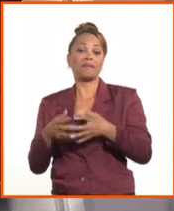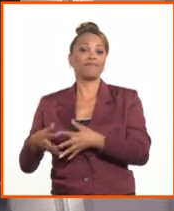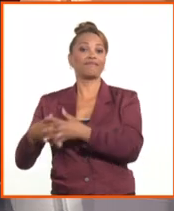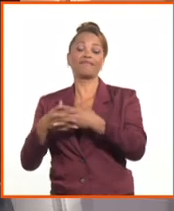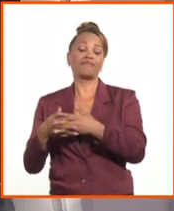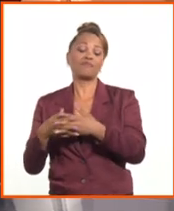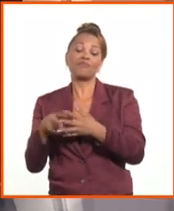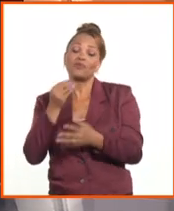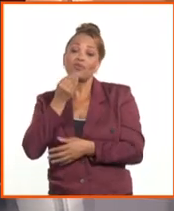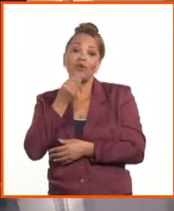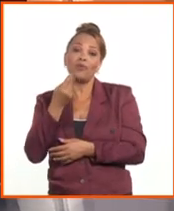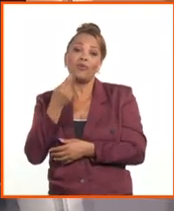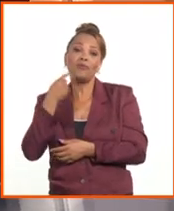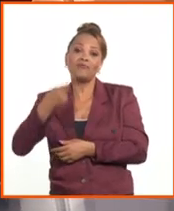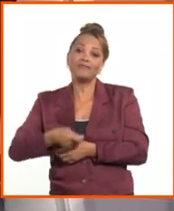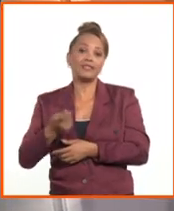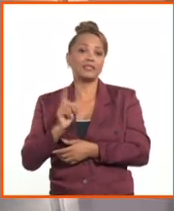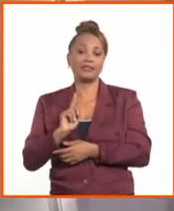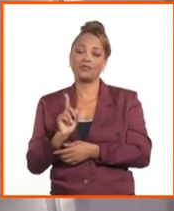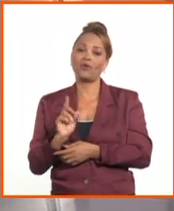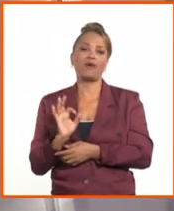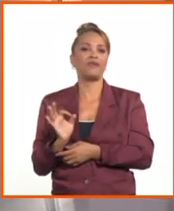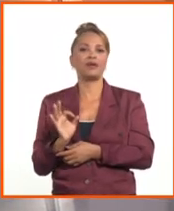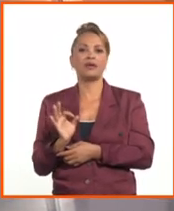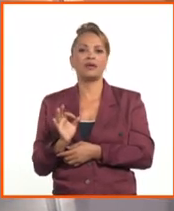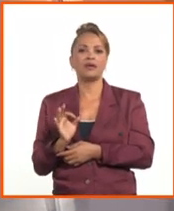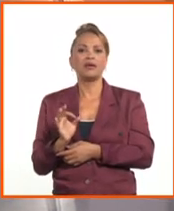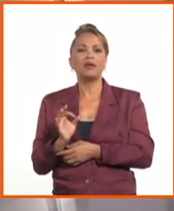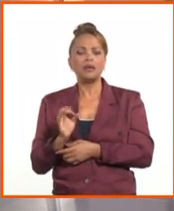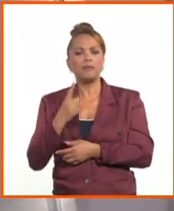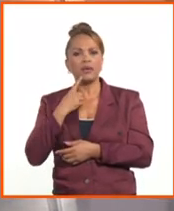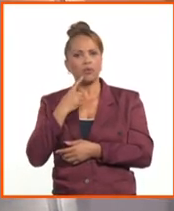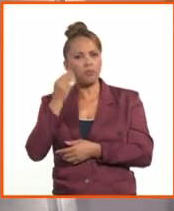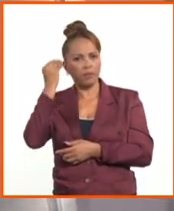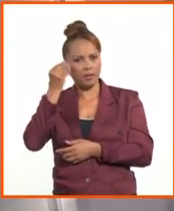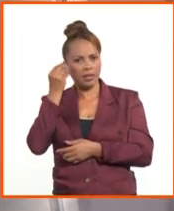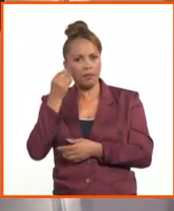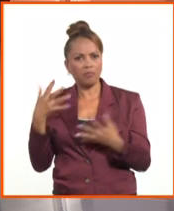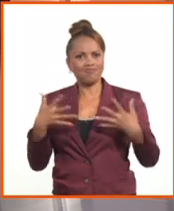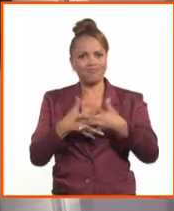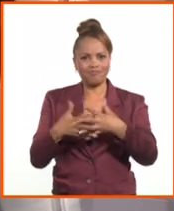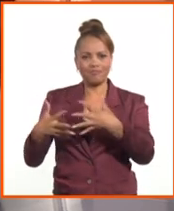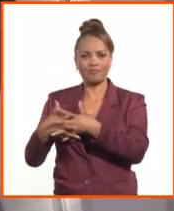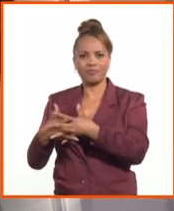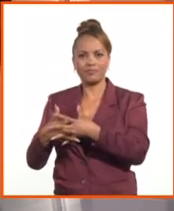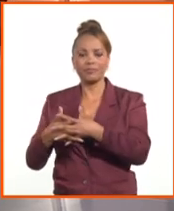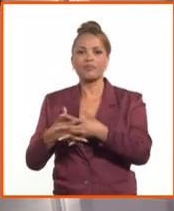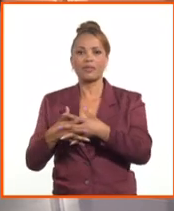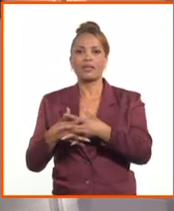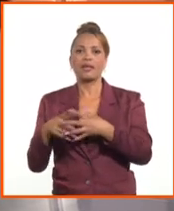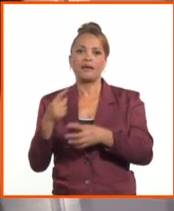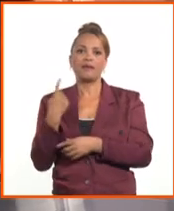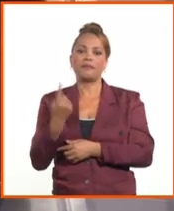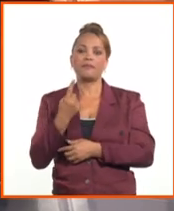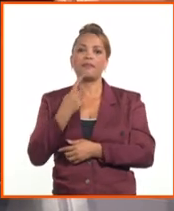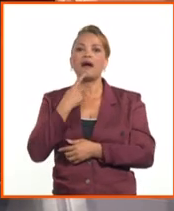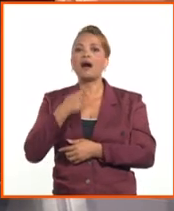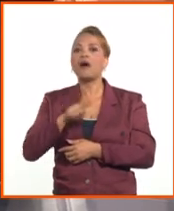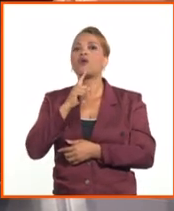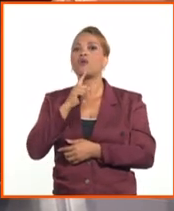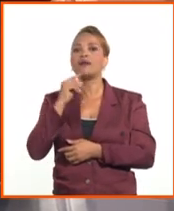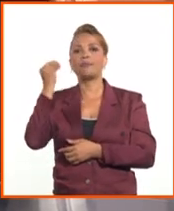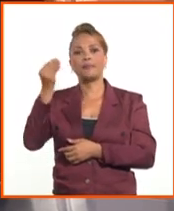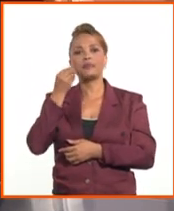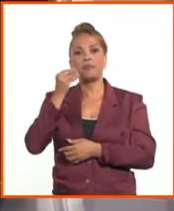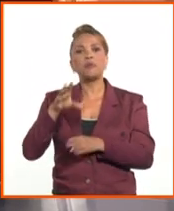este momento tomar esa decisión que no está asociada al mercado cambiario, pero tu pregunta es válida, porque en el mercado cambiario sí vamos a aceptar